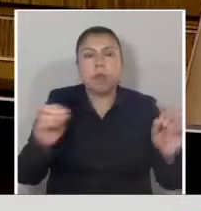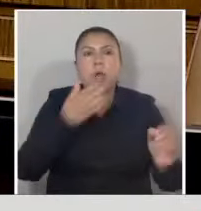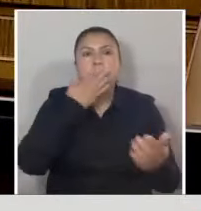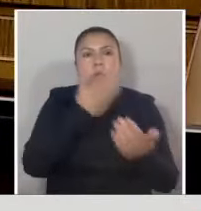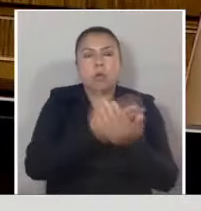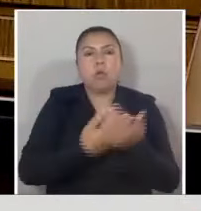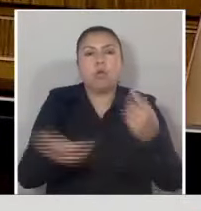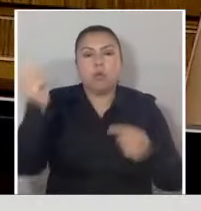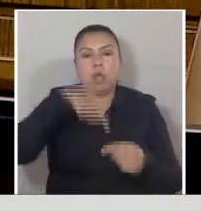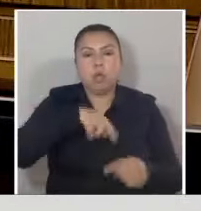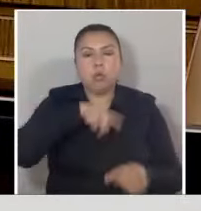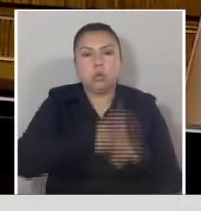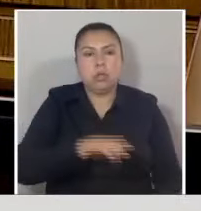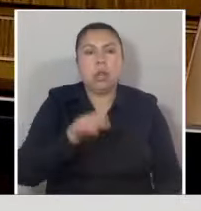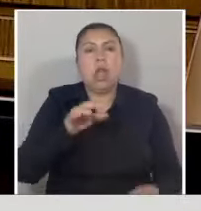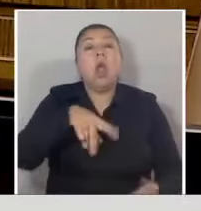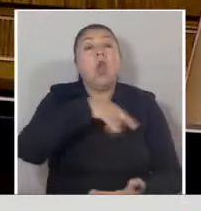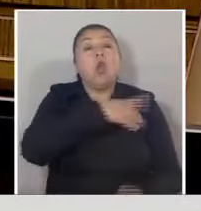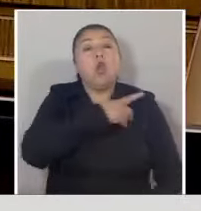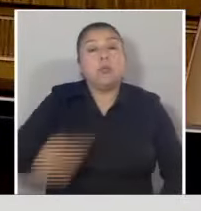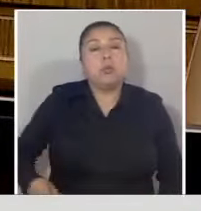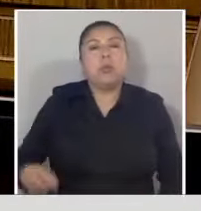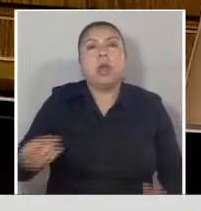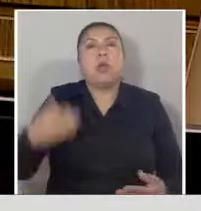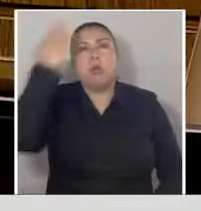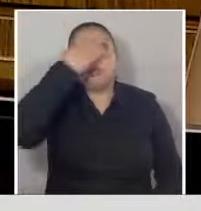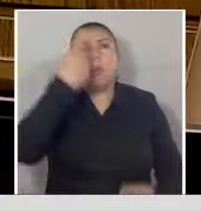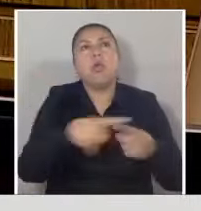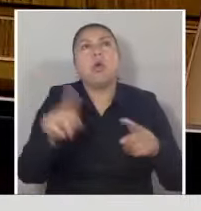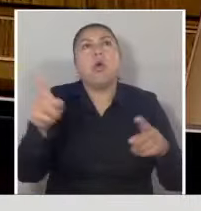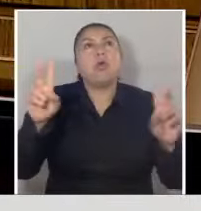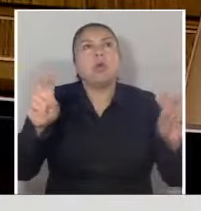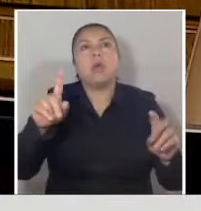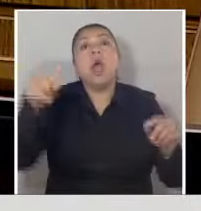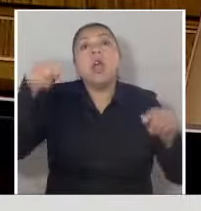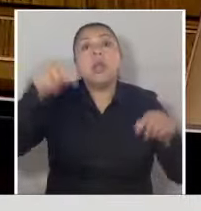Chile los parlamentarios estamos preocupados de cualquier cosa menos de estas cosas importantes. He dicho, señora Presidenta.